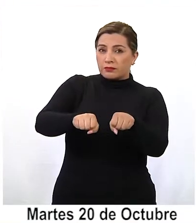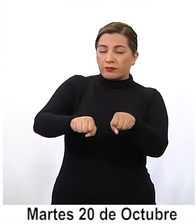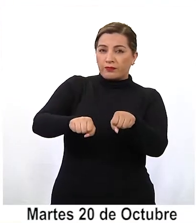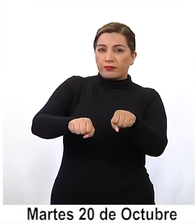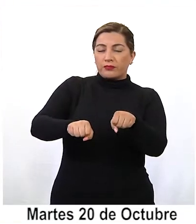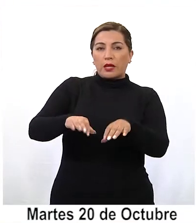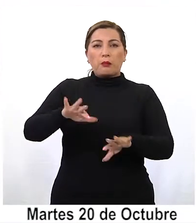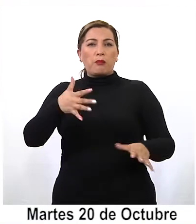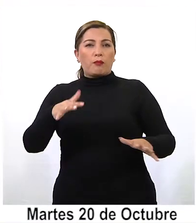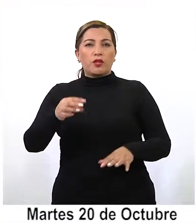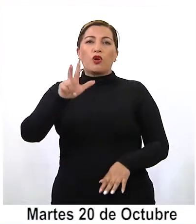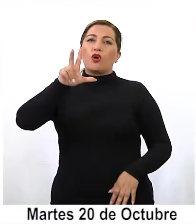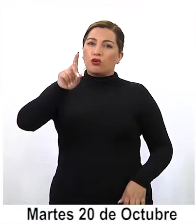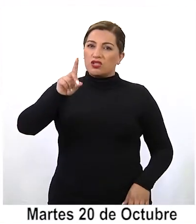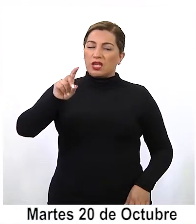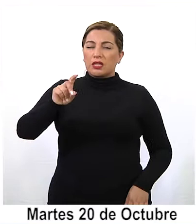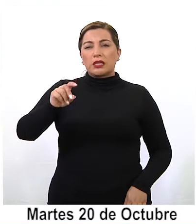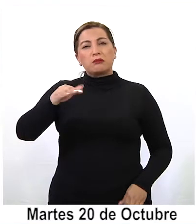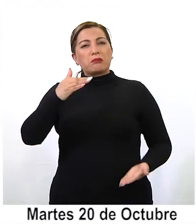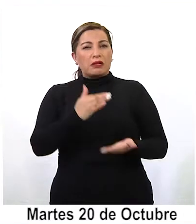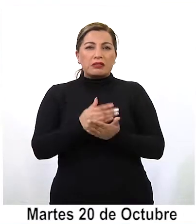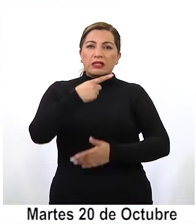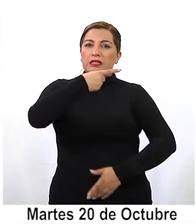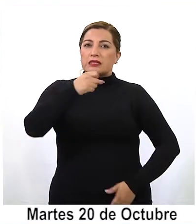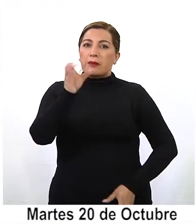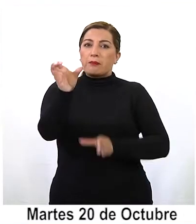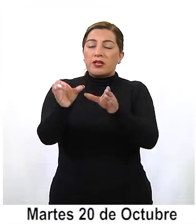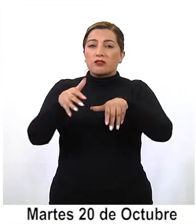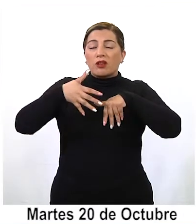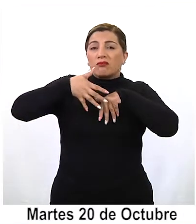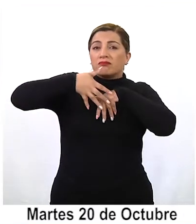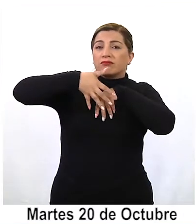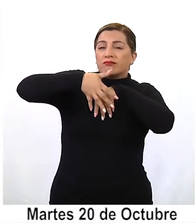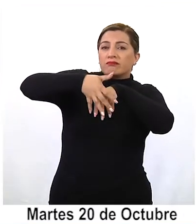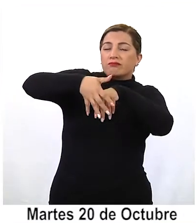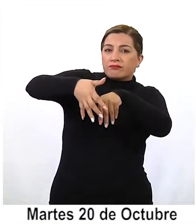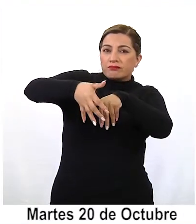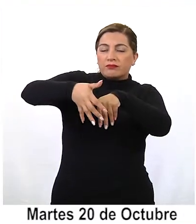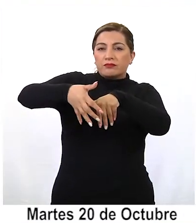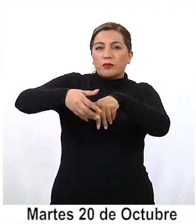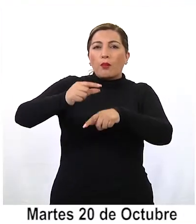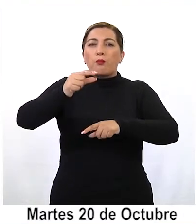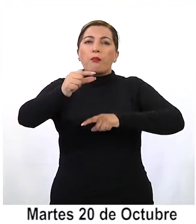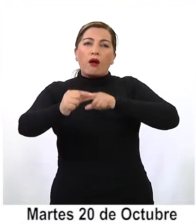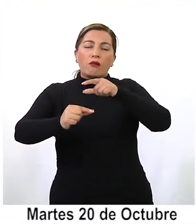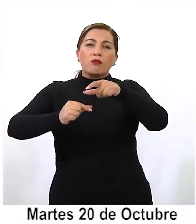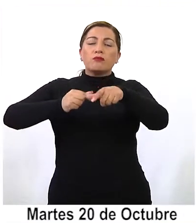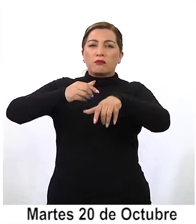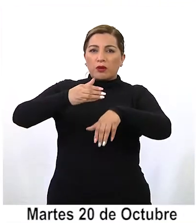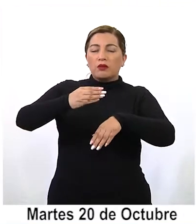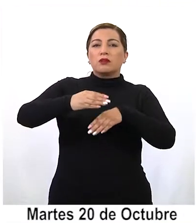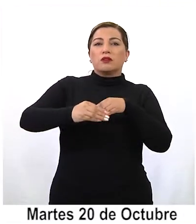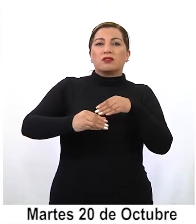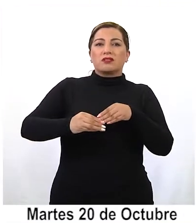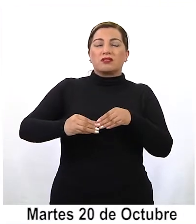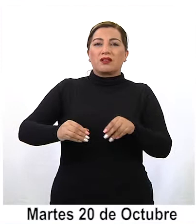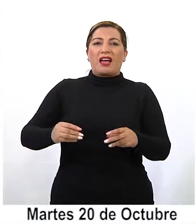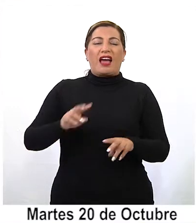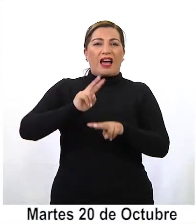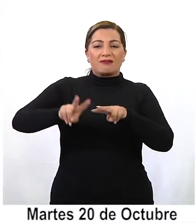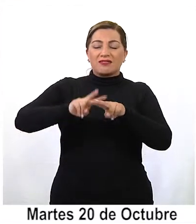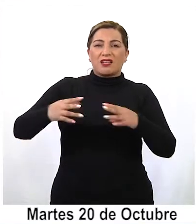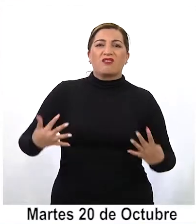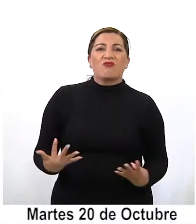quedan aproximadamente entre 80 y 100 personas que comienzan de manera paulatina a encender barricadas,